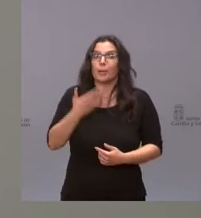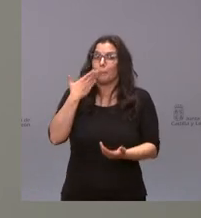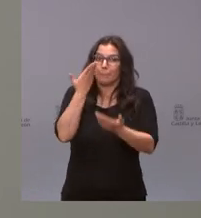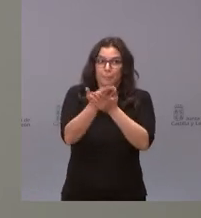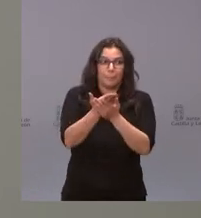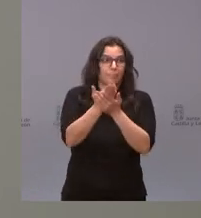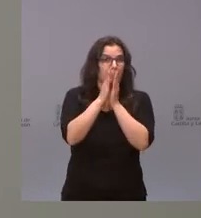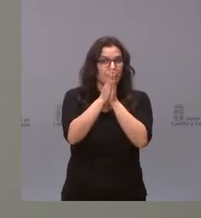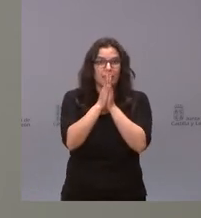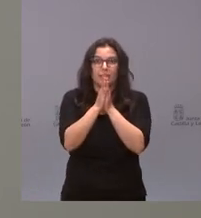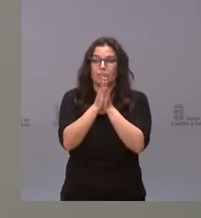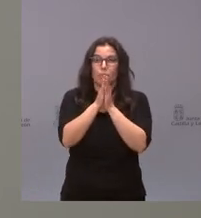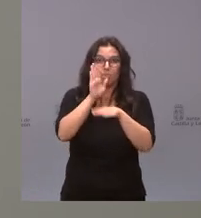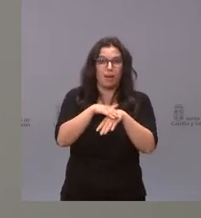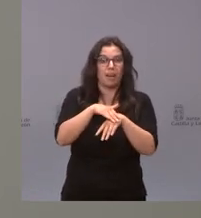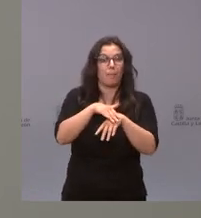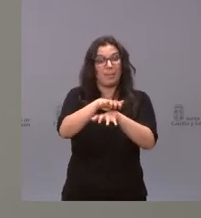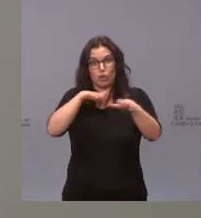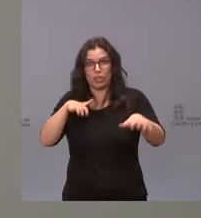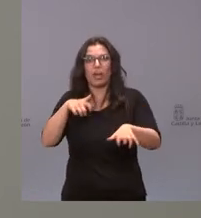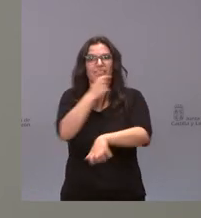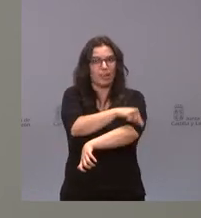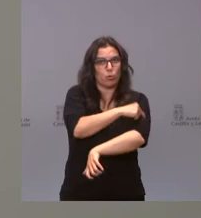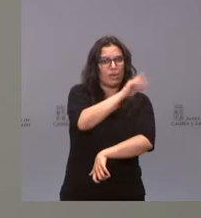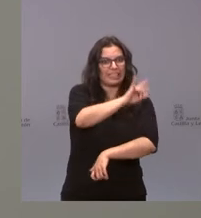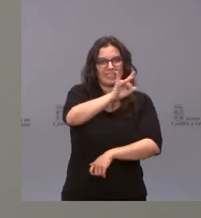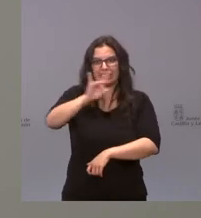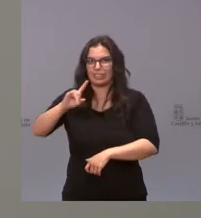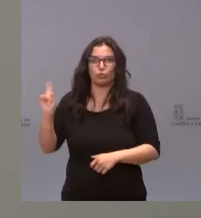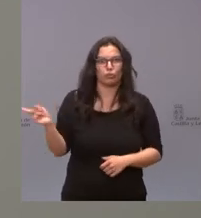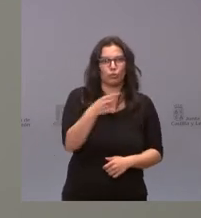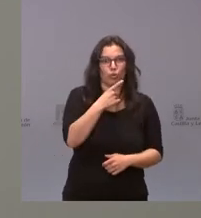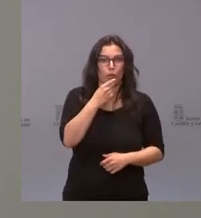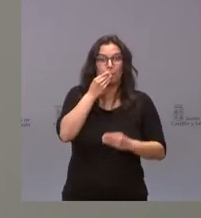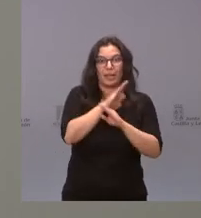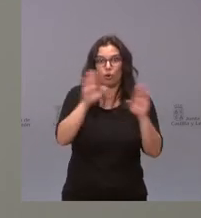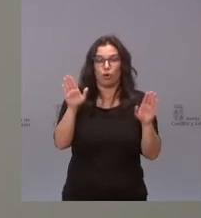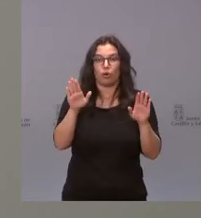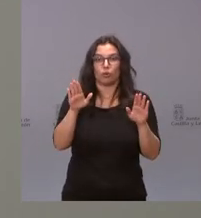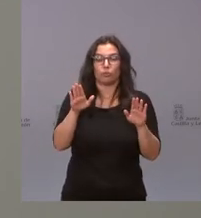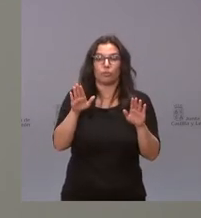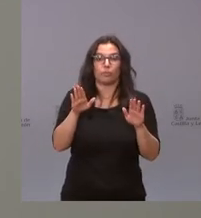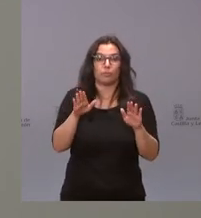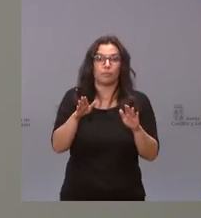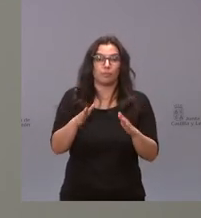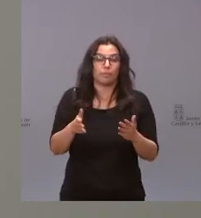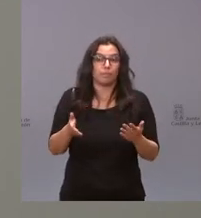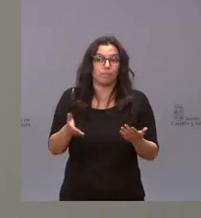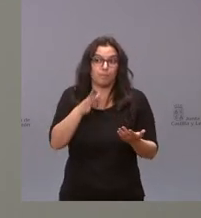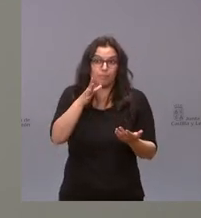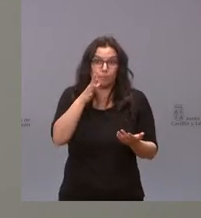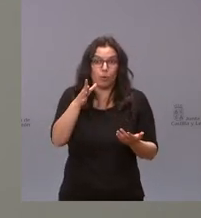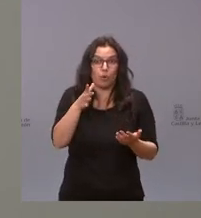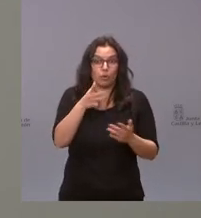para que se vacune la mayor gente posible para que nos vacunemos todos cuando nos corresponda porque eso